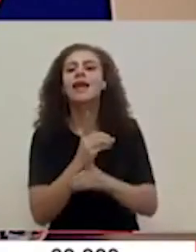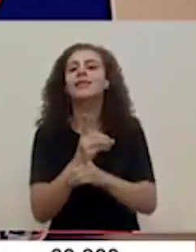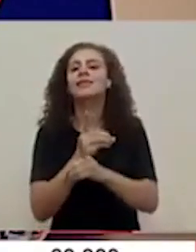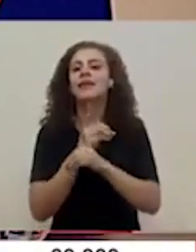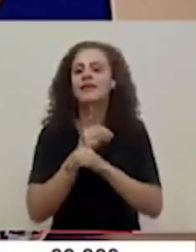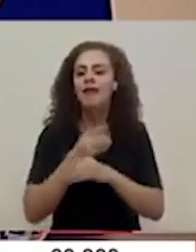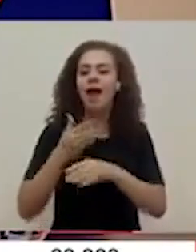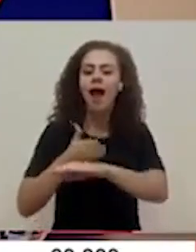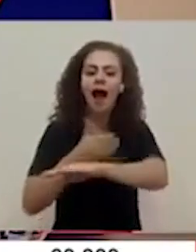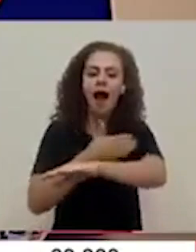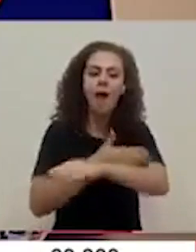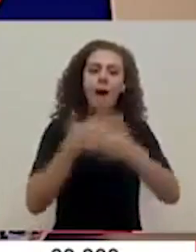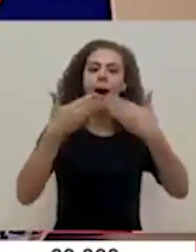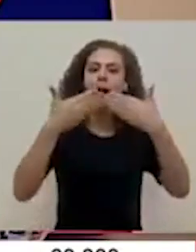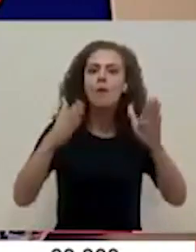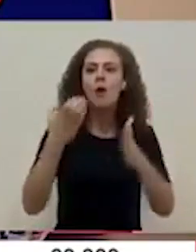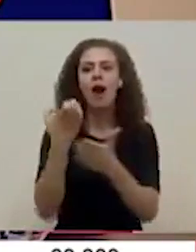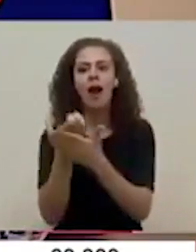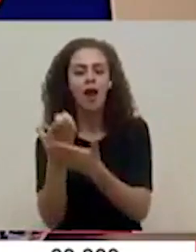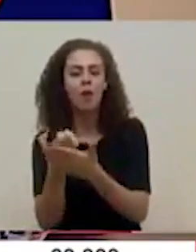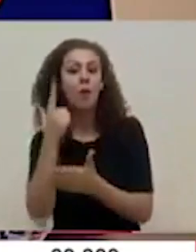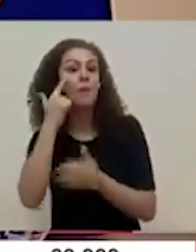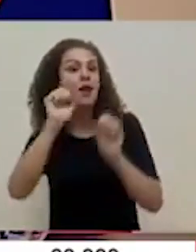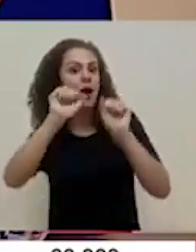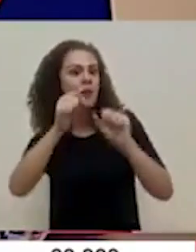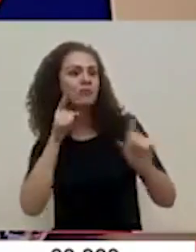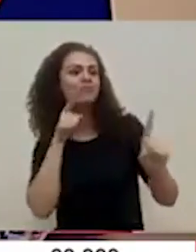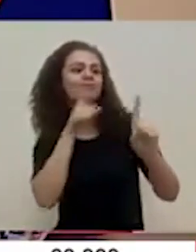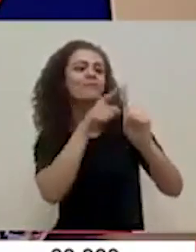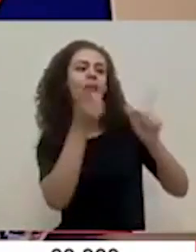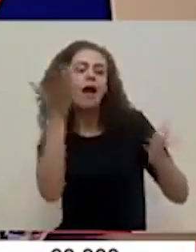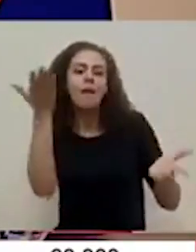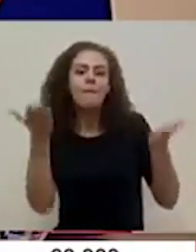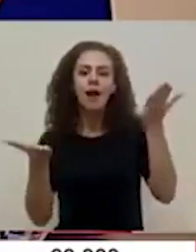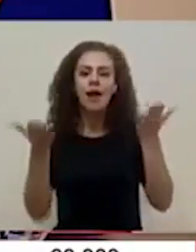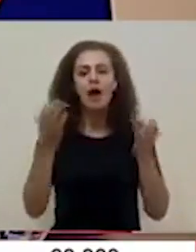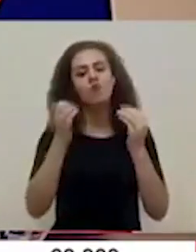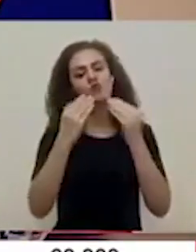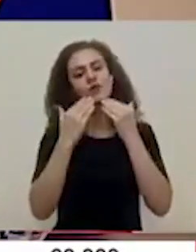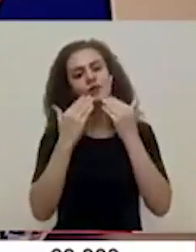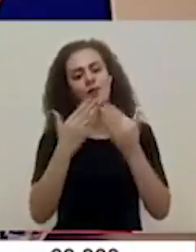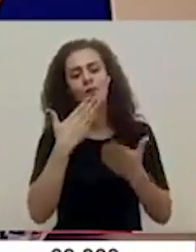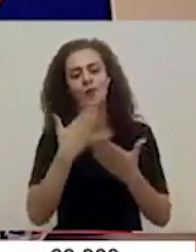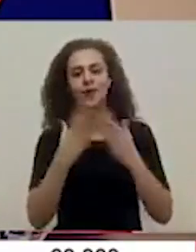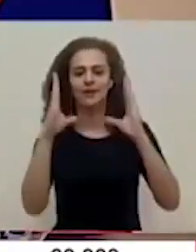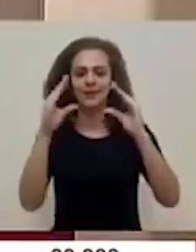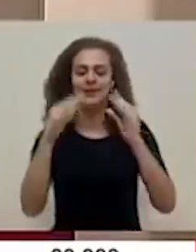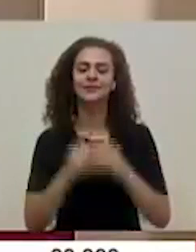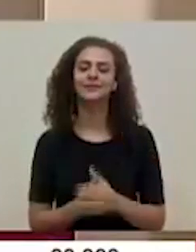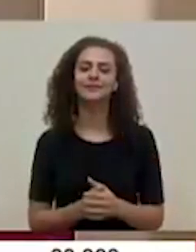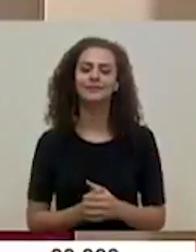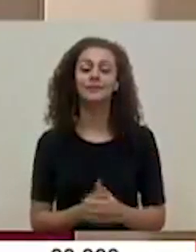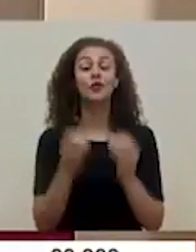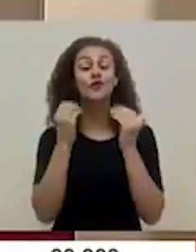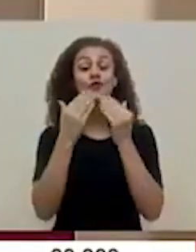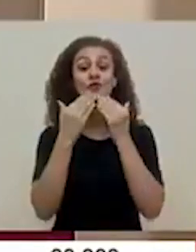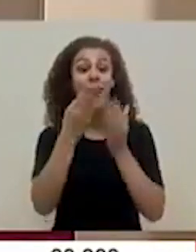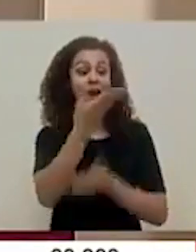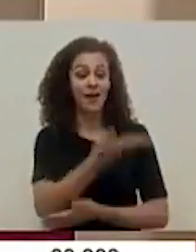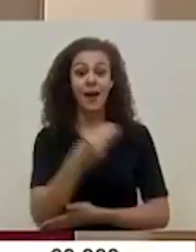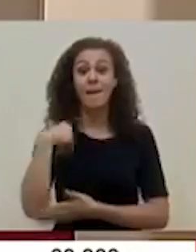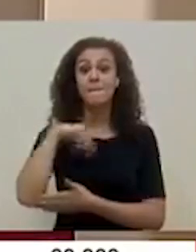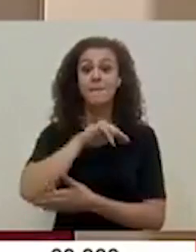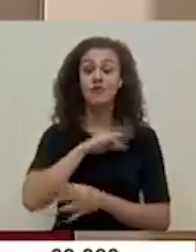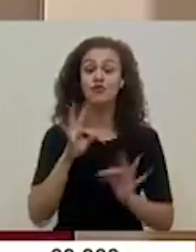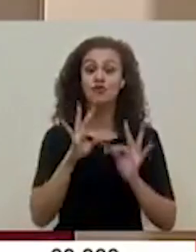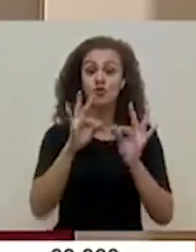avances en apertura económica para poder alcanzar un balance. Muchísimas gracias y buenas tardes. Muchas gracias al ministro